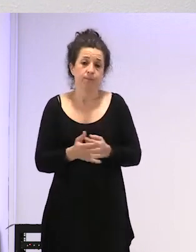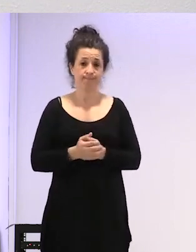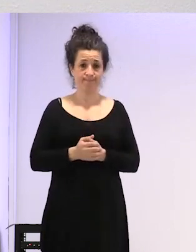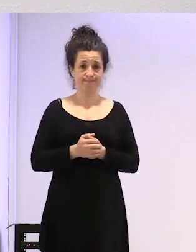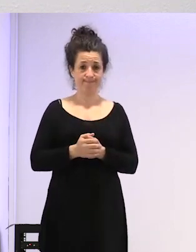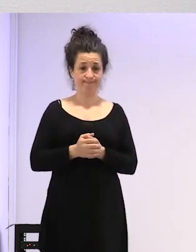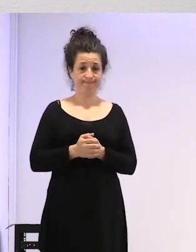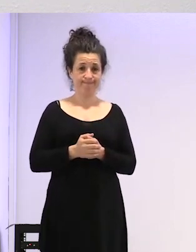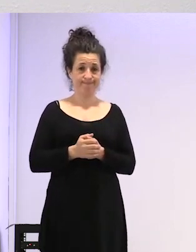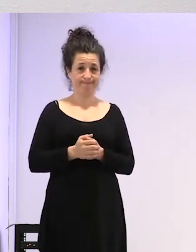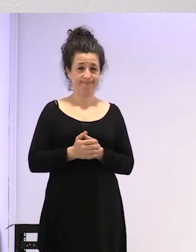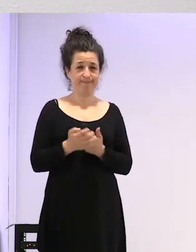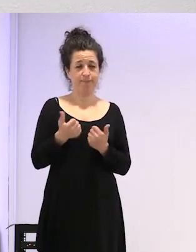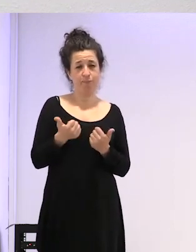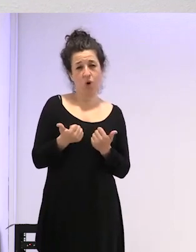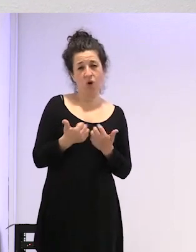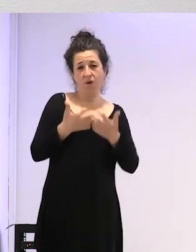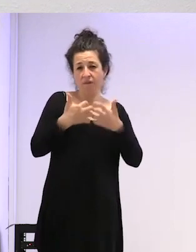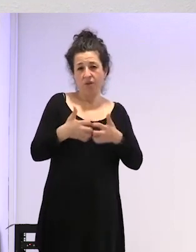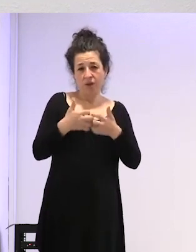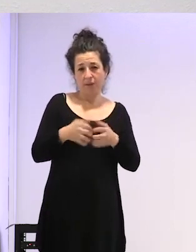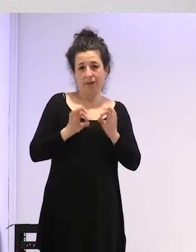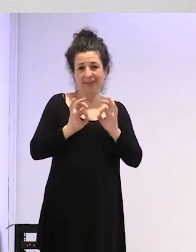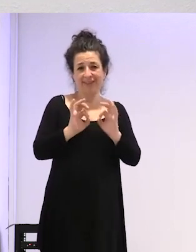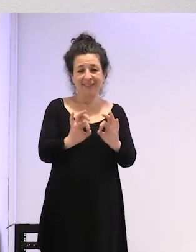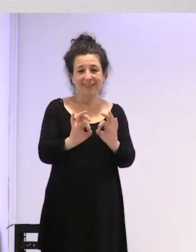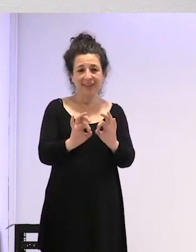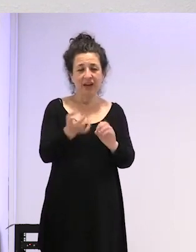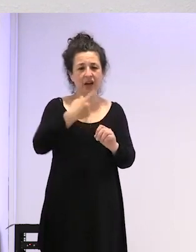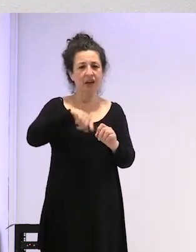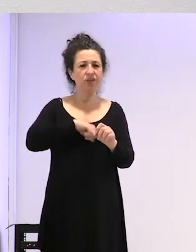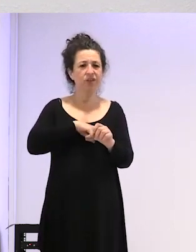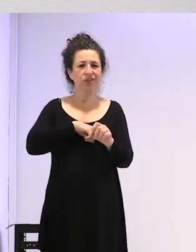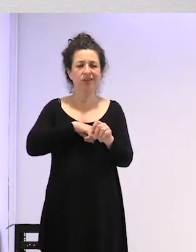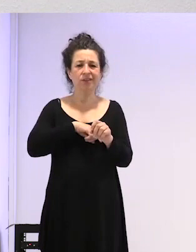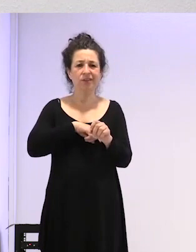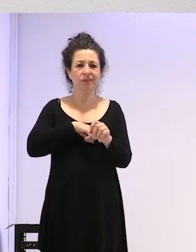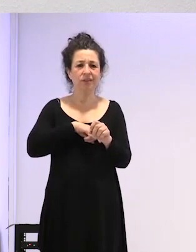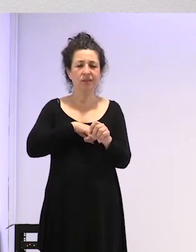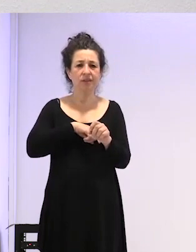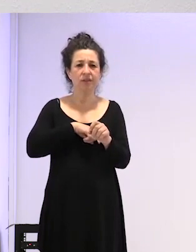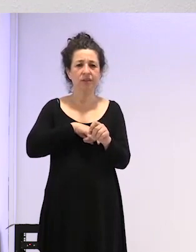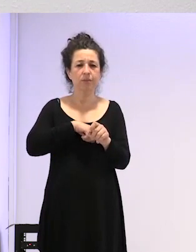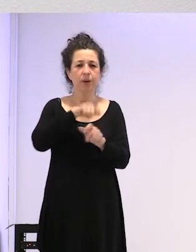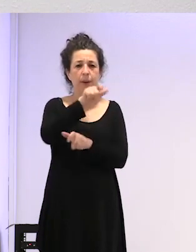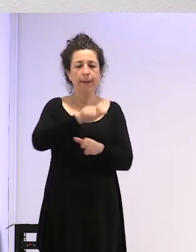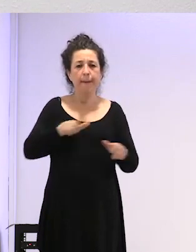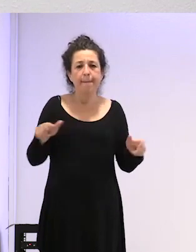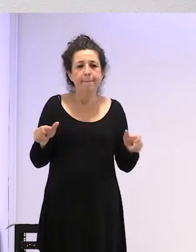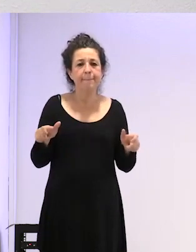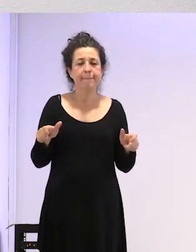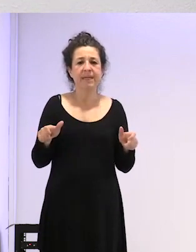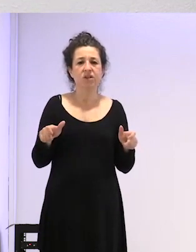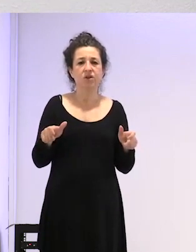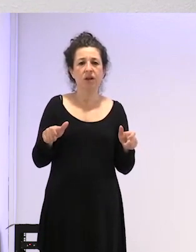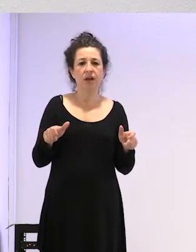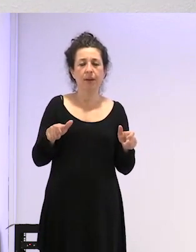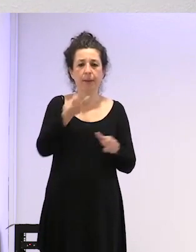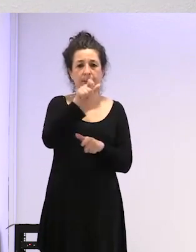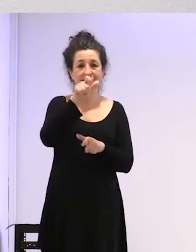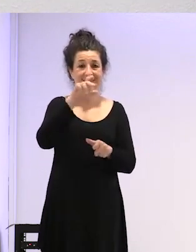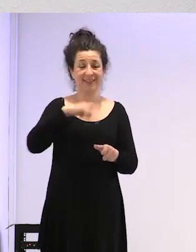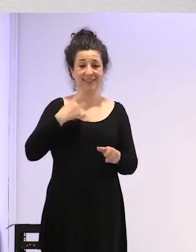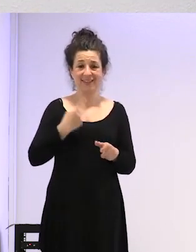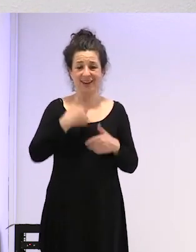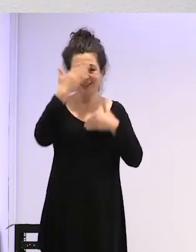bueno pues un poco el funcionamiento es esto nosotros nos da igual quien atienda a personas trans nos da igual que sea un médico de familia nos da